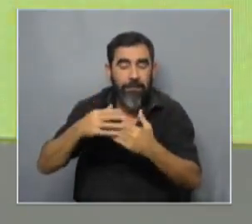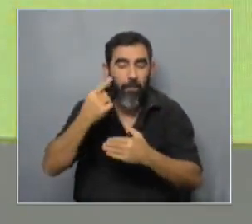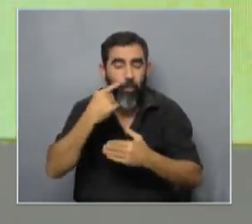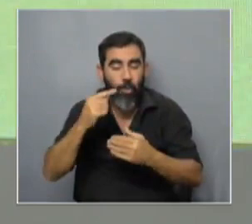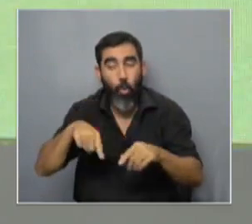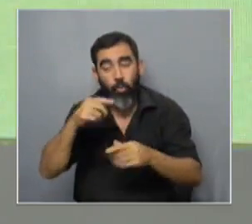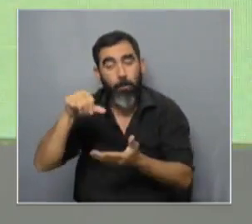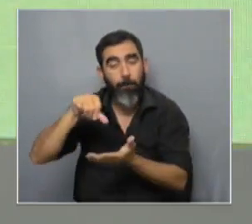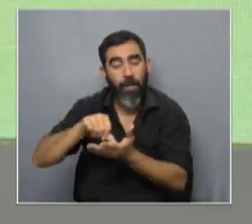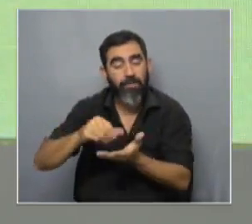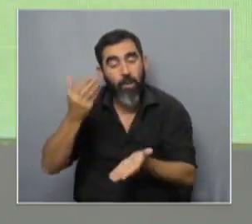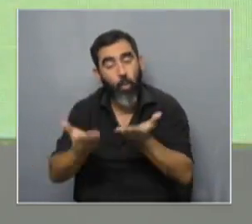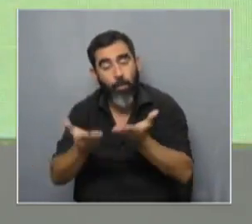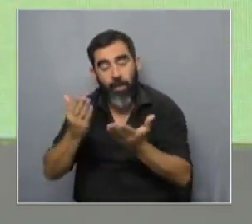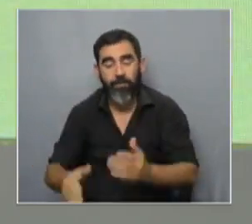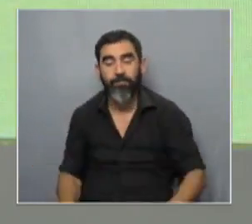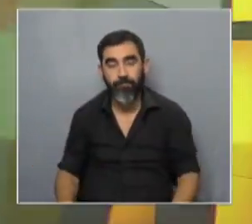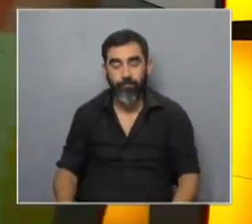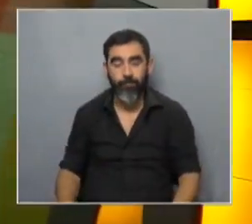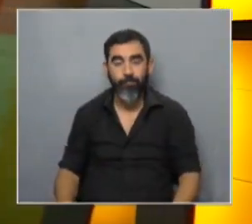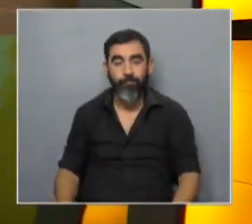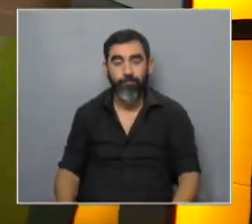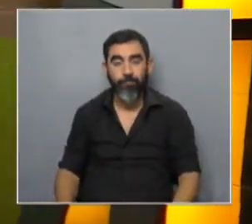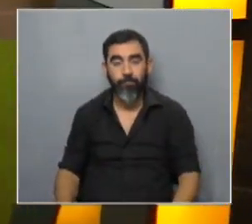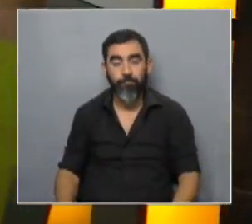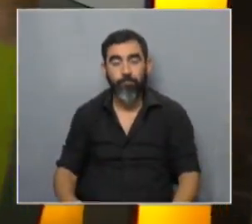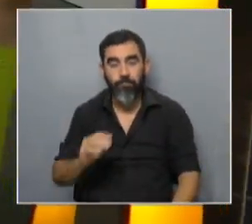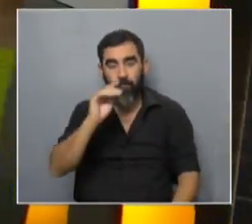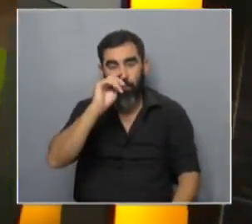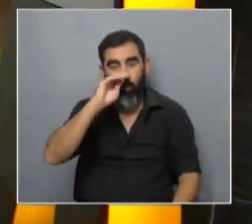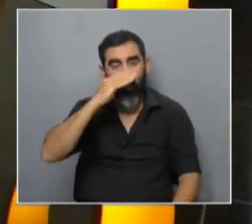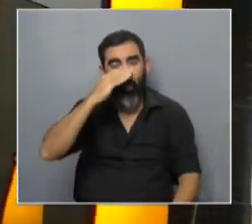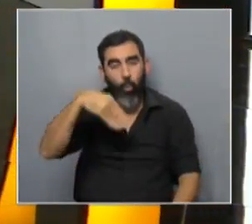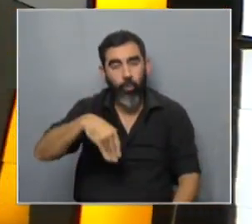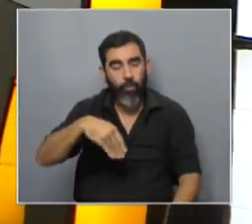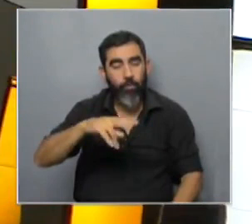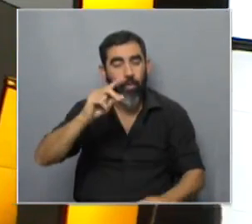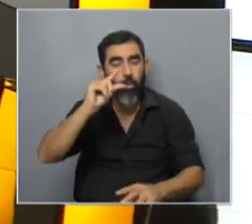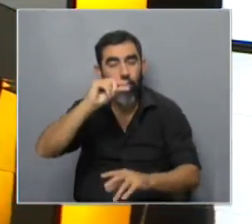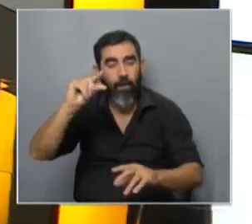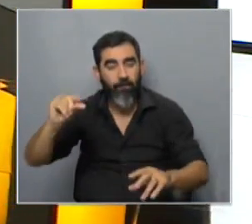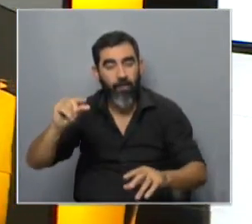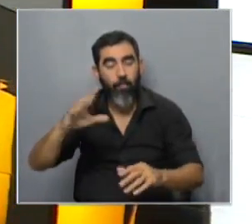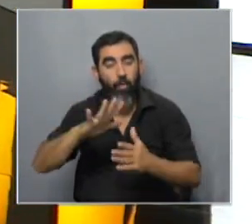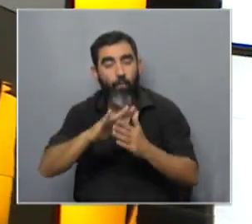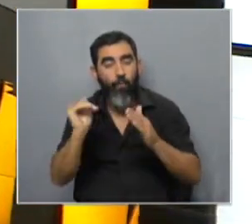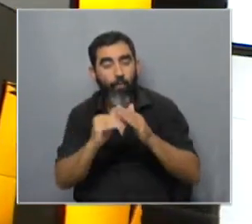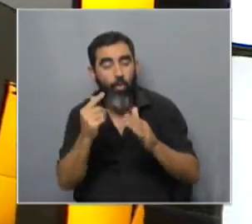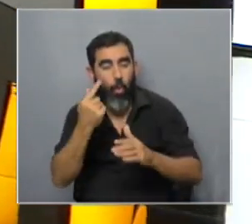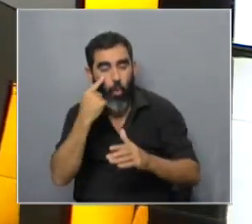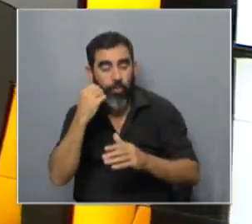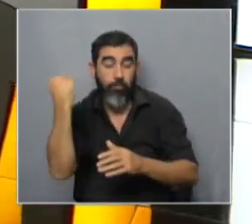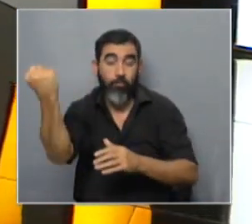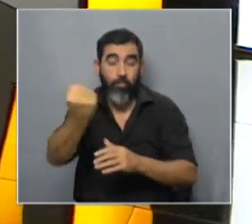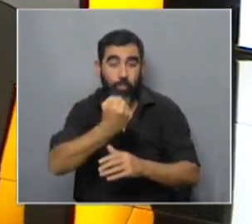otros países con números bastante más altos vamos a ver la última referencia que tenemos en gráfico que tiene que ver con uno de los fondos más conocidos uno de los más